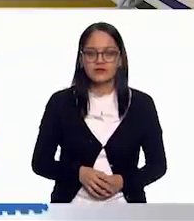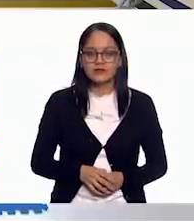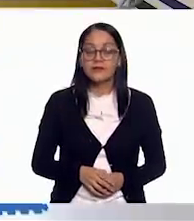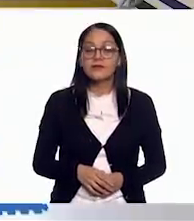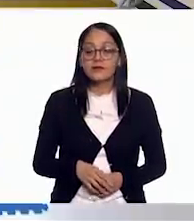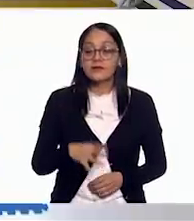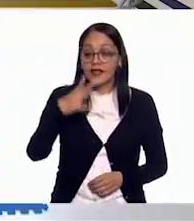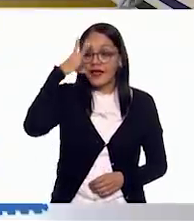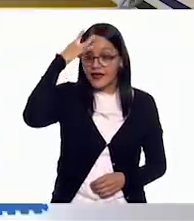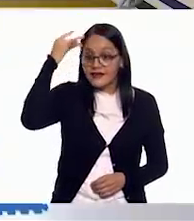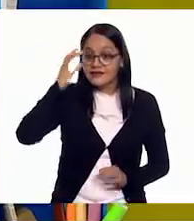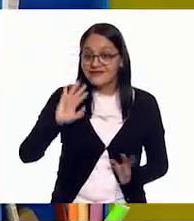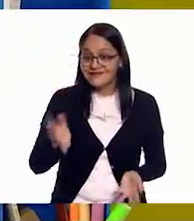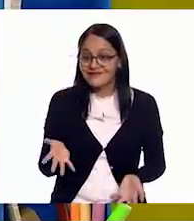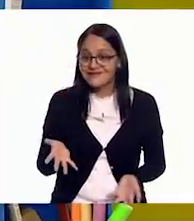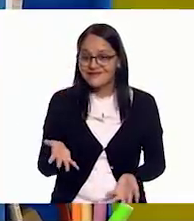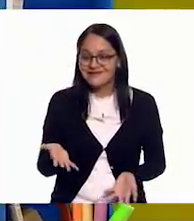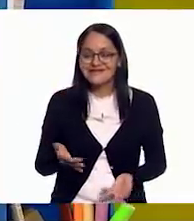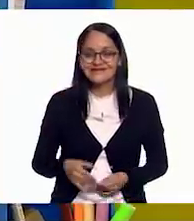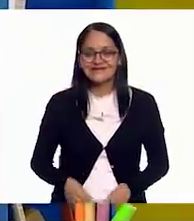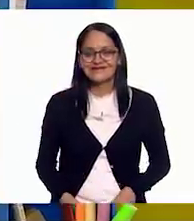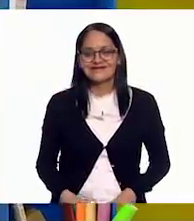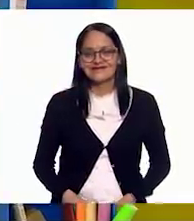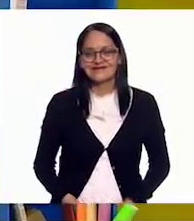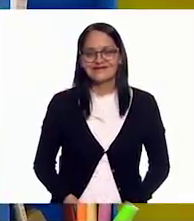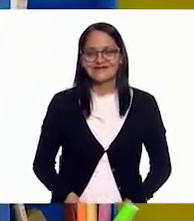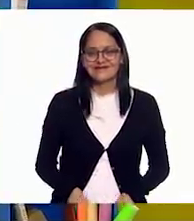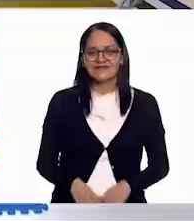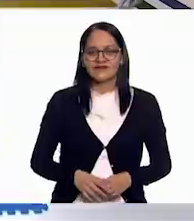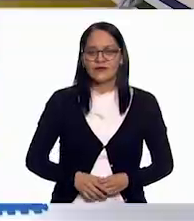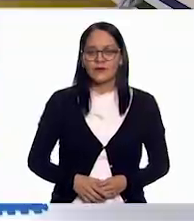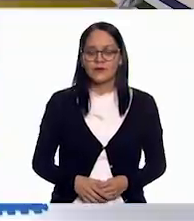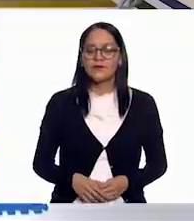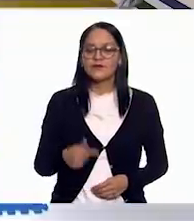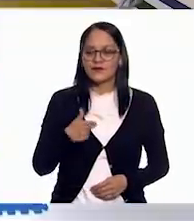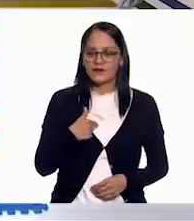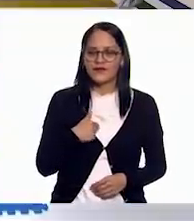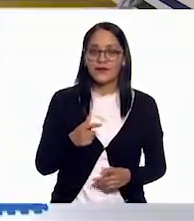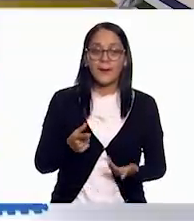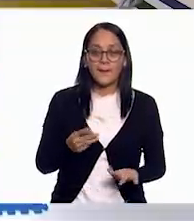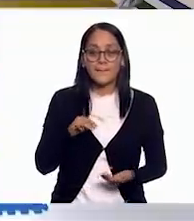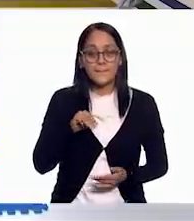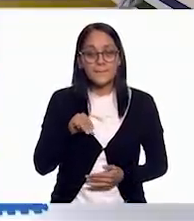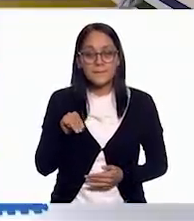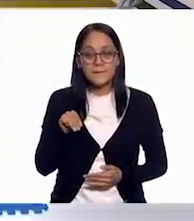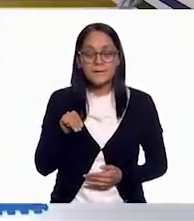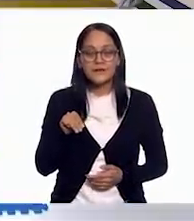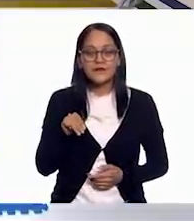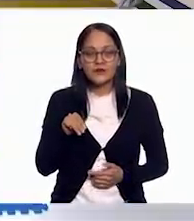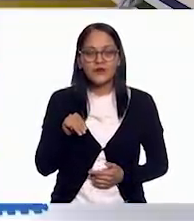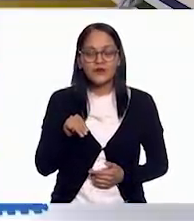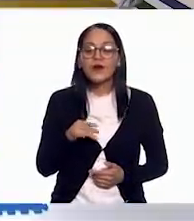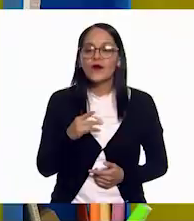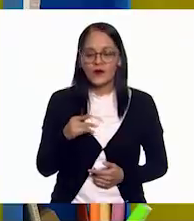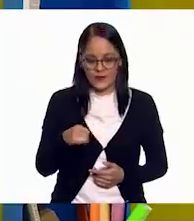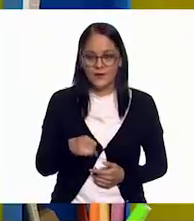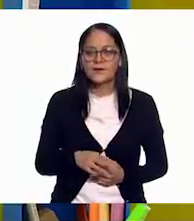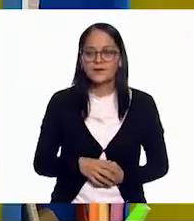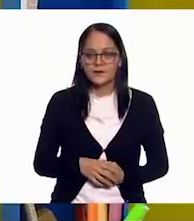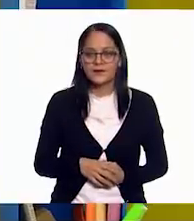Ya adivinaron, ¿verdad, niños y niñas? Ah, tengo grandes colmillos. Y la O.